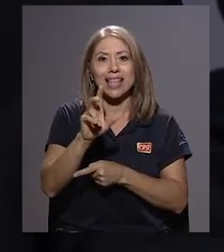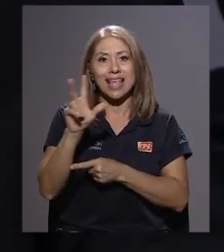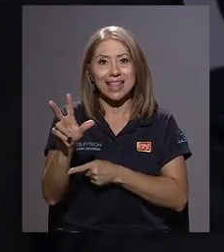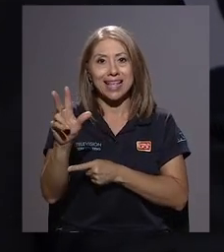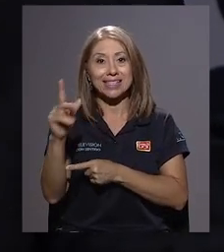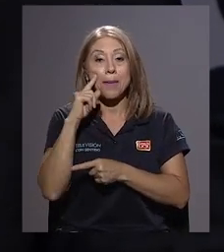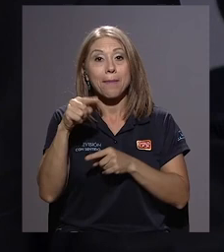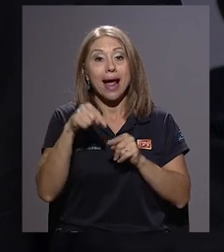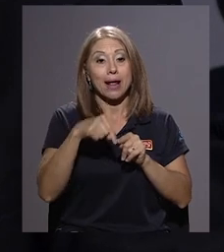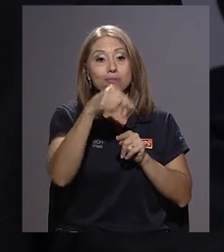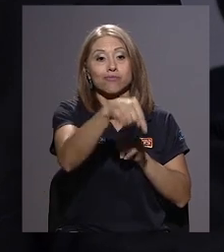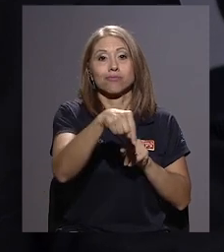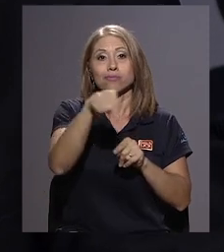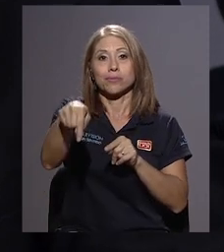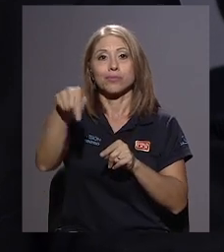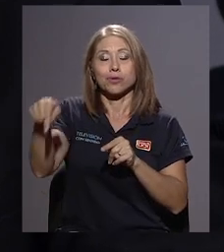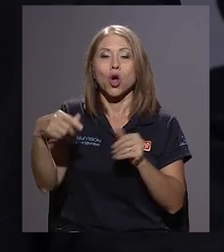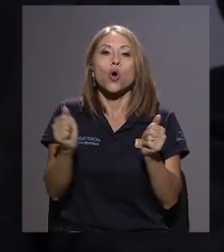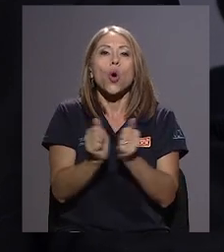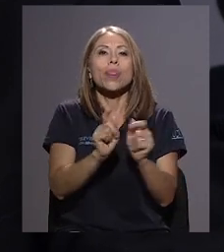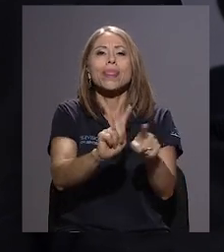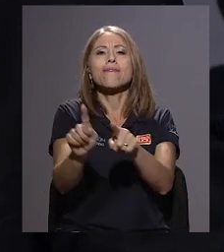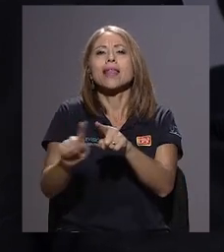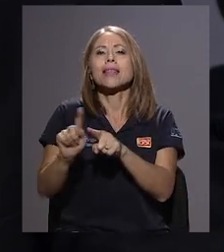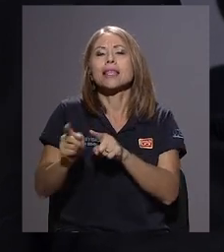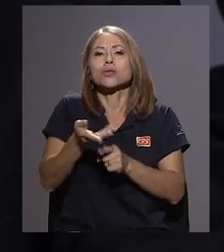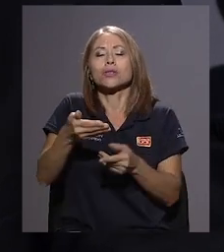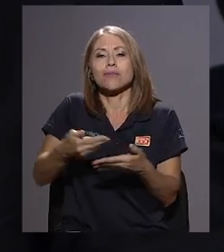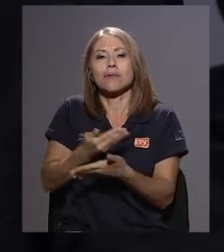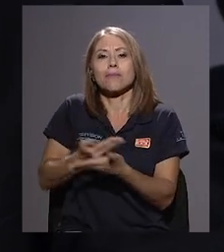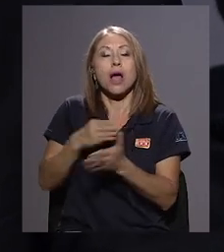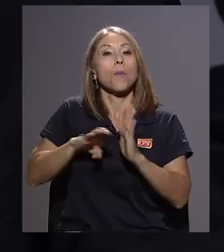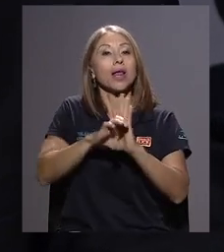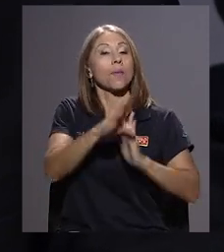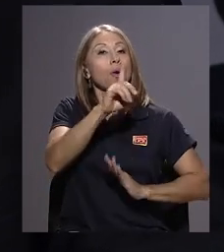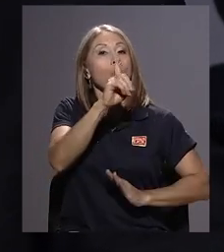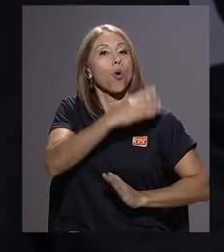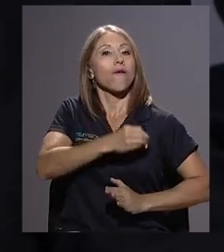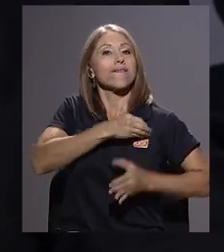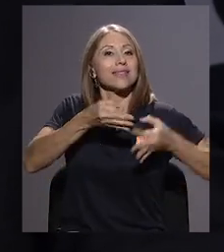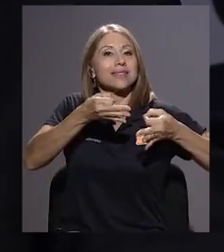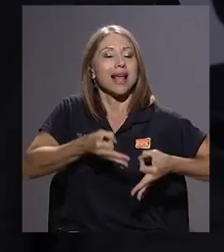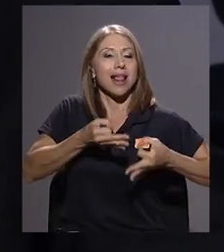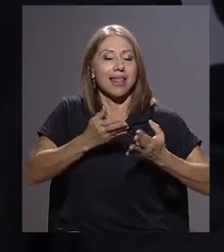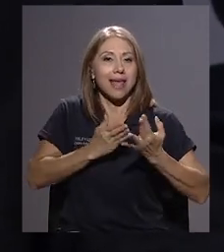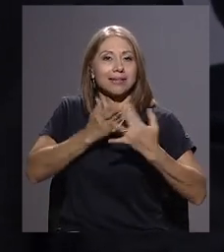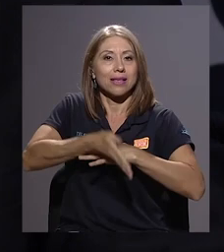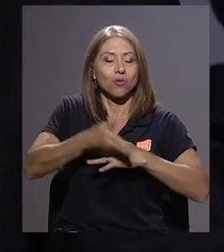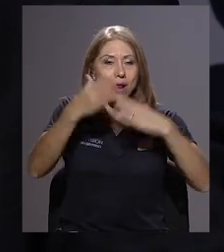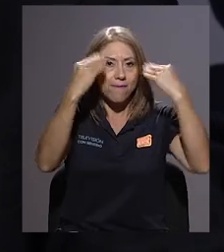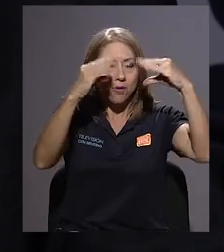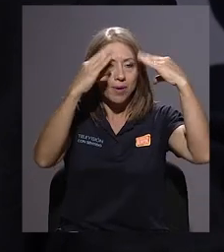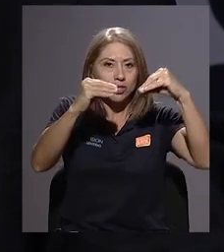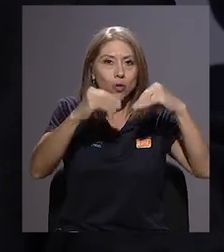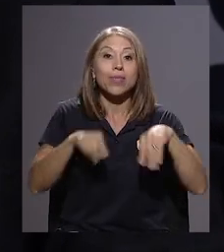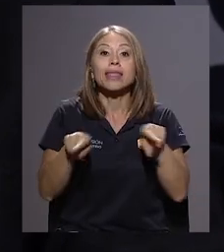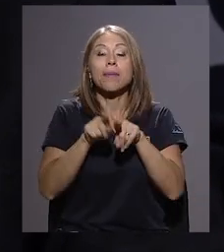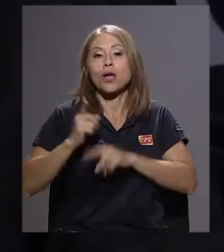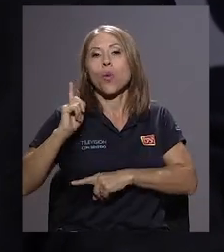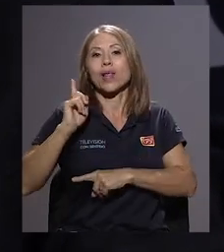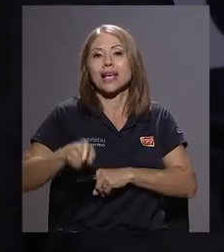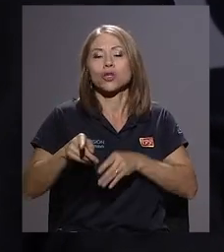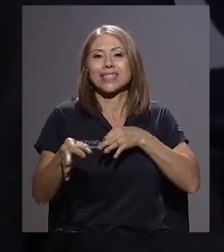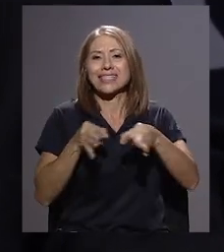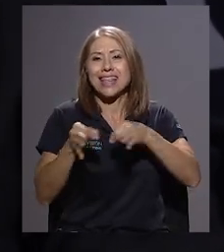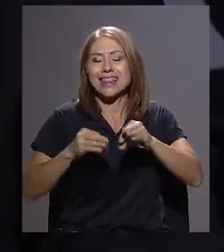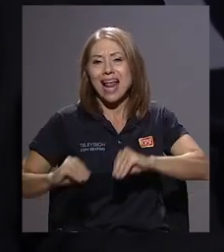descentralizado con una serie de innovaciones como que exista un oficial de acceso a la información, como que hay obligaciones de